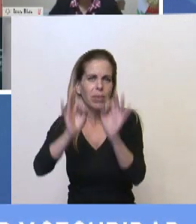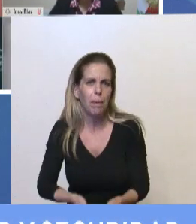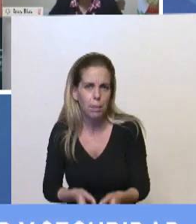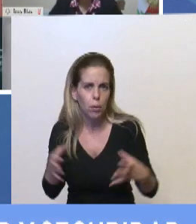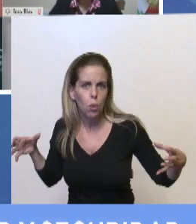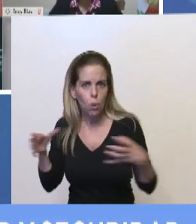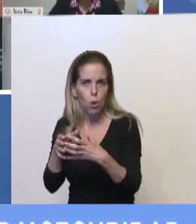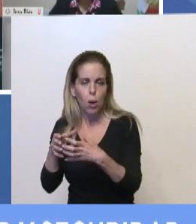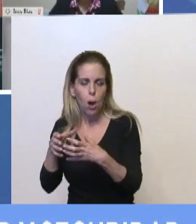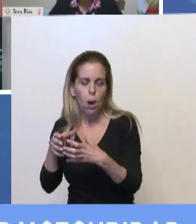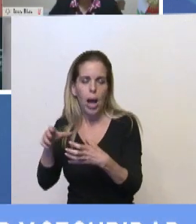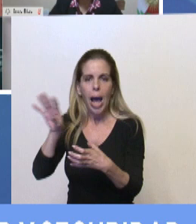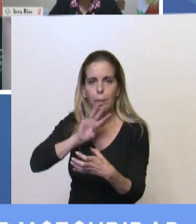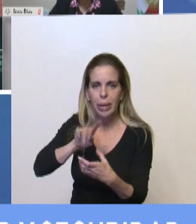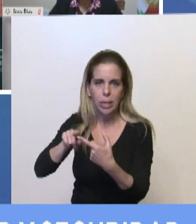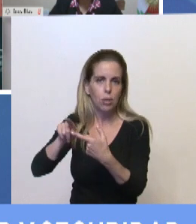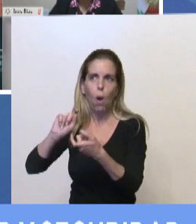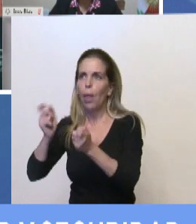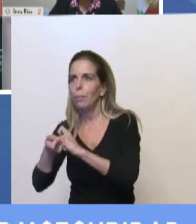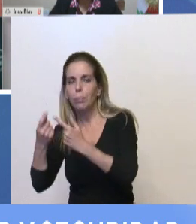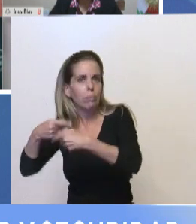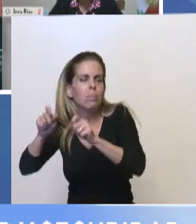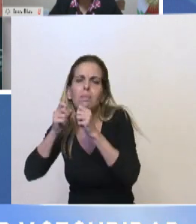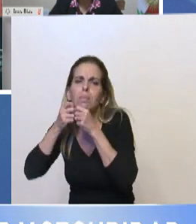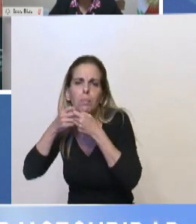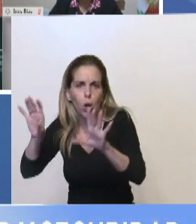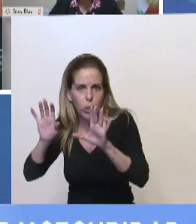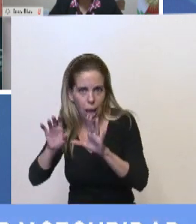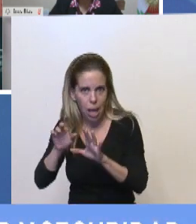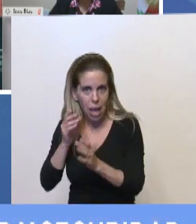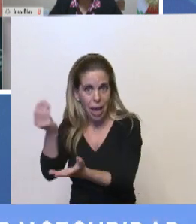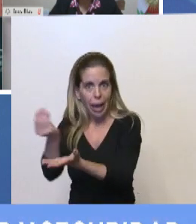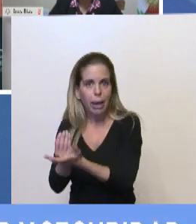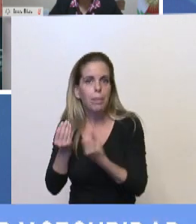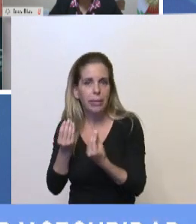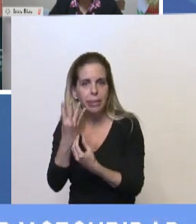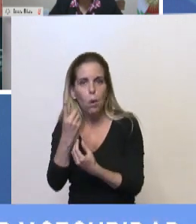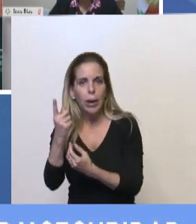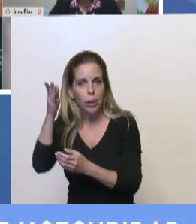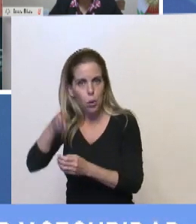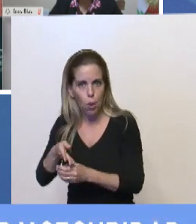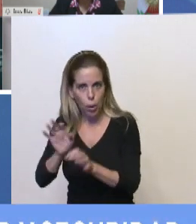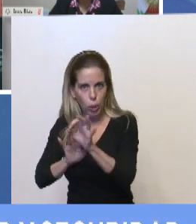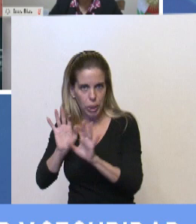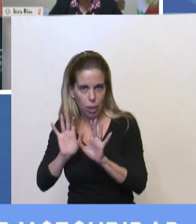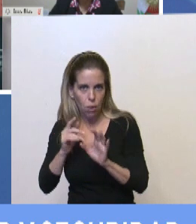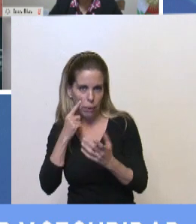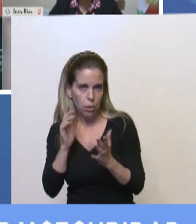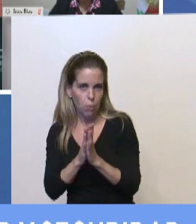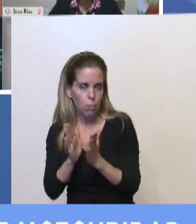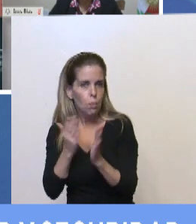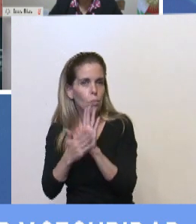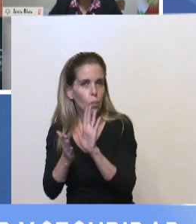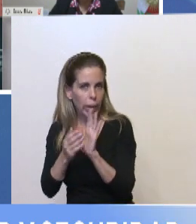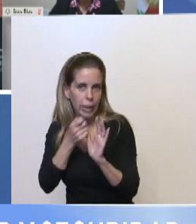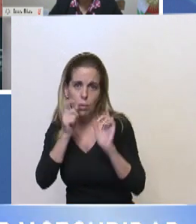amarillo, que es lo que sea que representa que la unanimidad estricta no ayuda